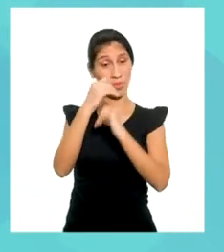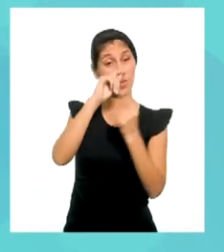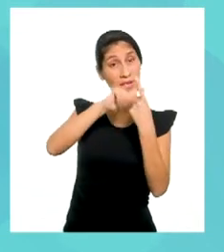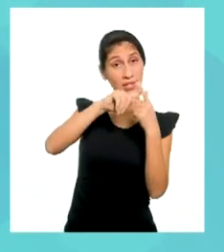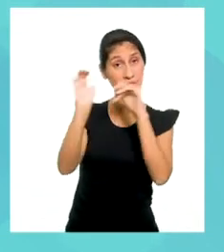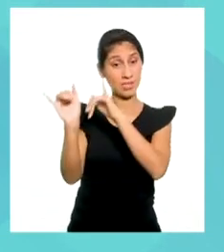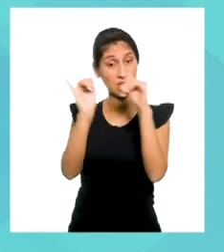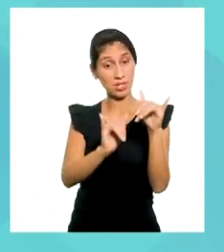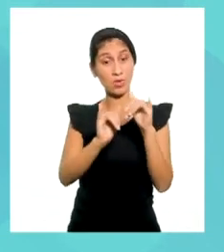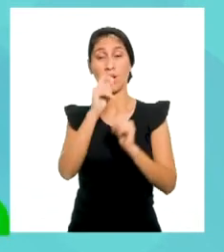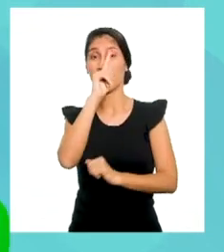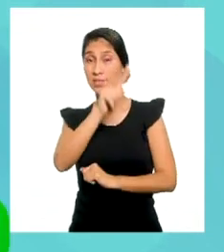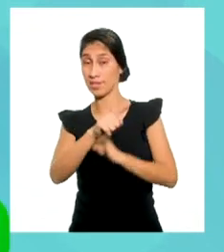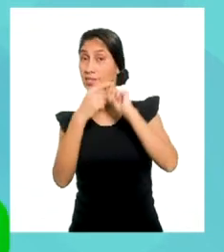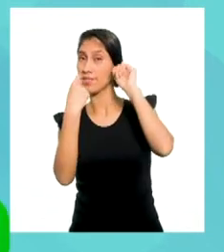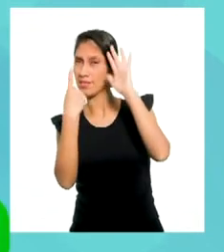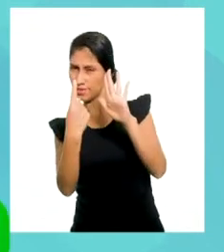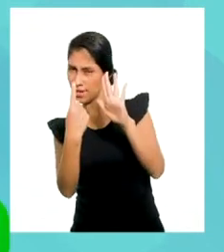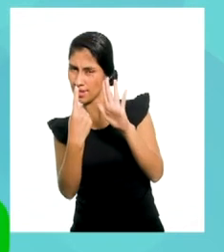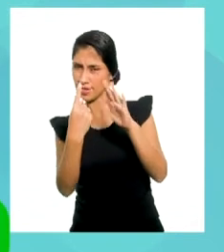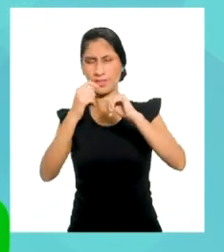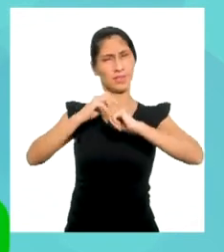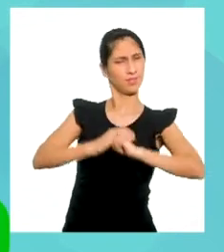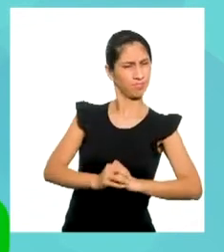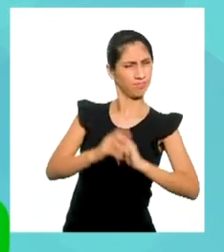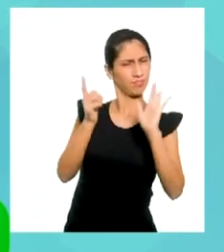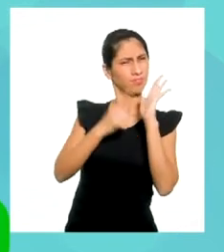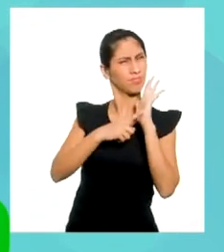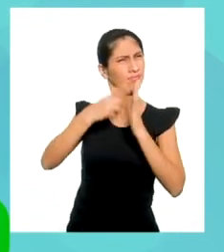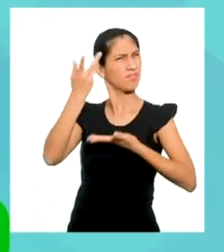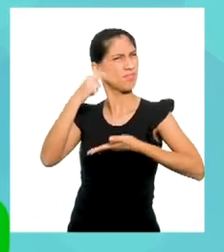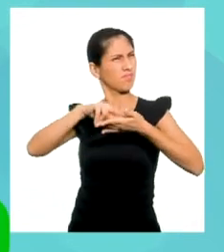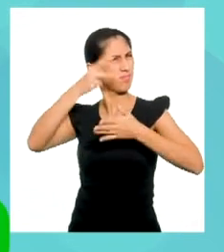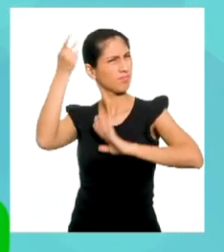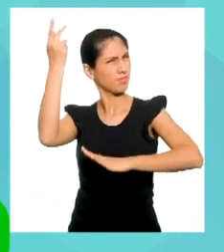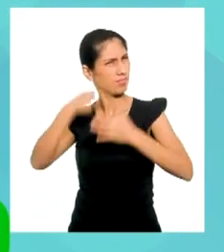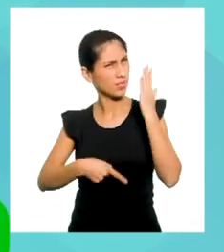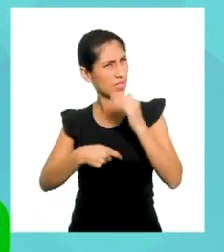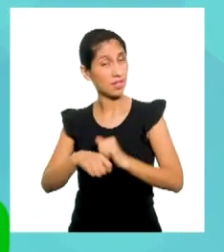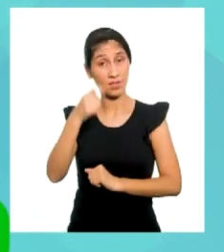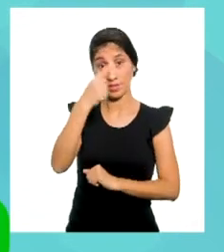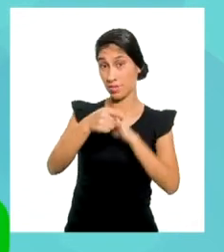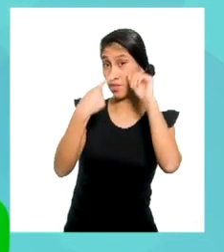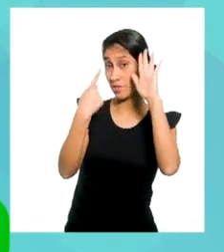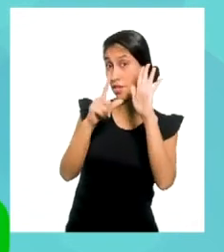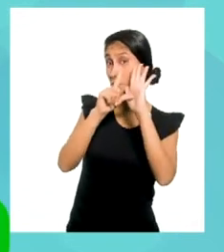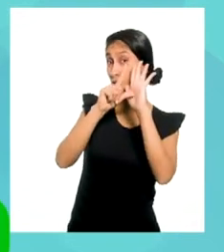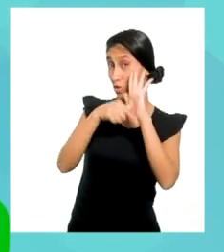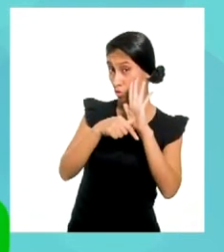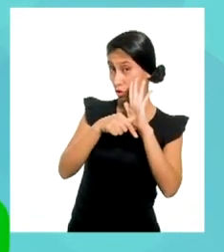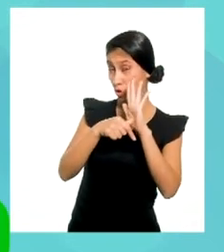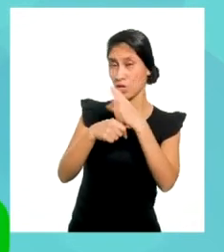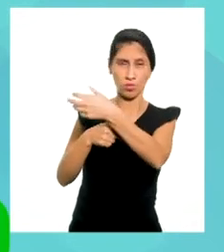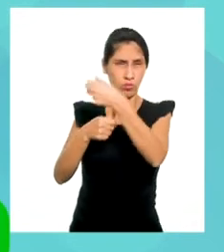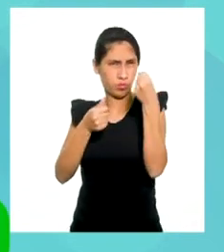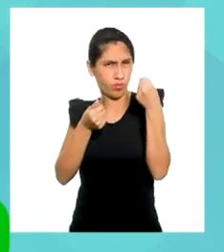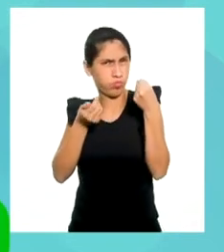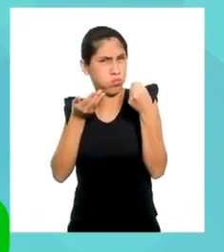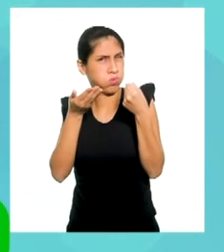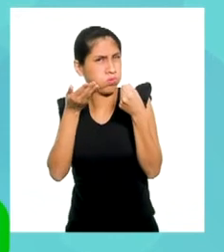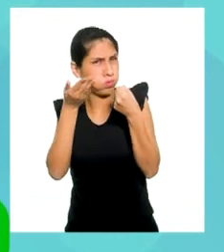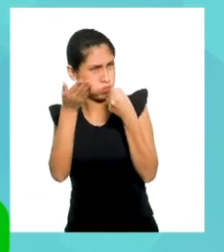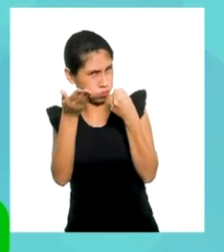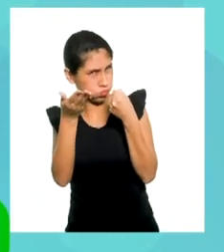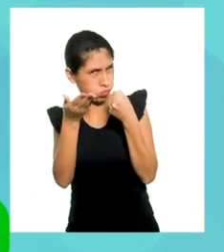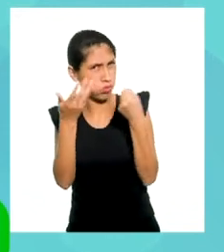X es 16. ¡Esto quiere decir que en 16 minutos la temperatura del